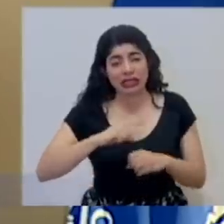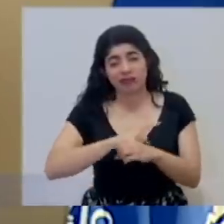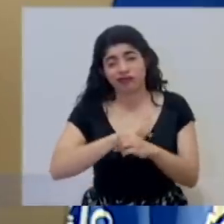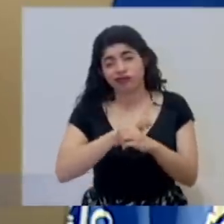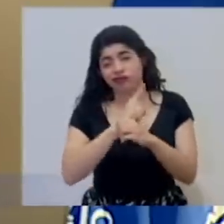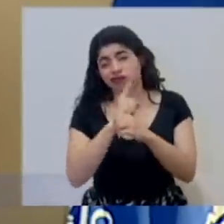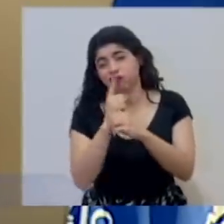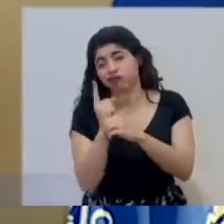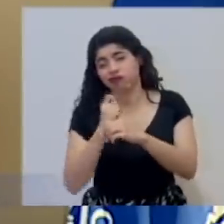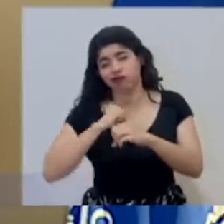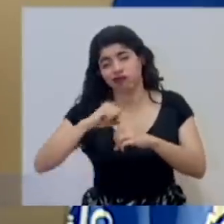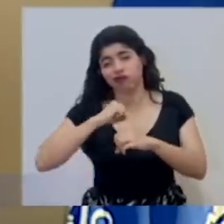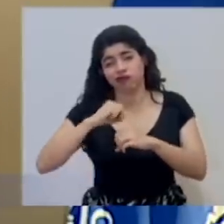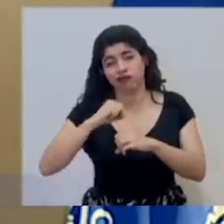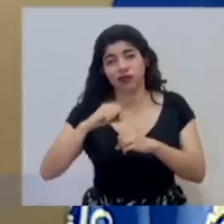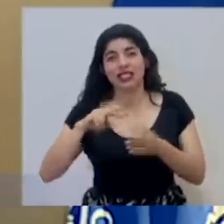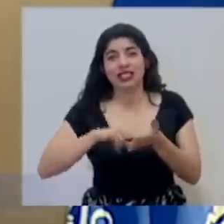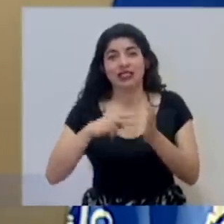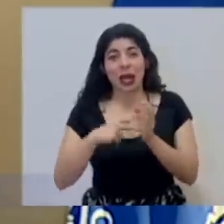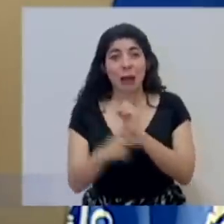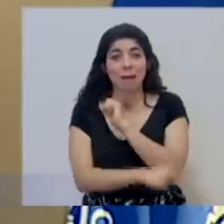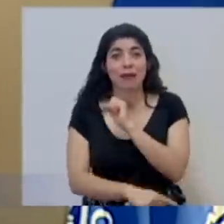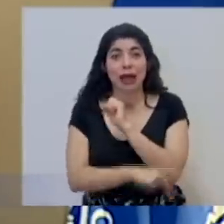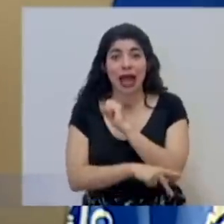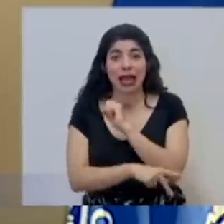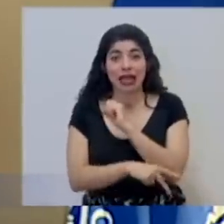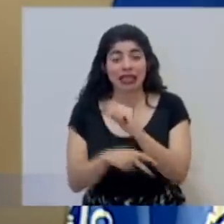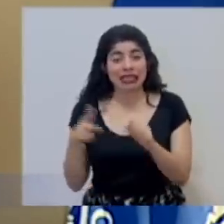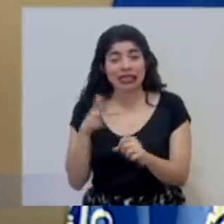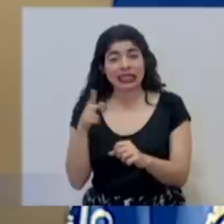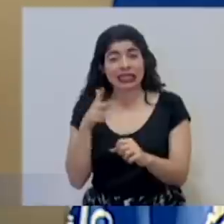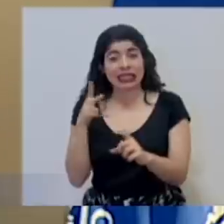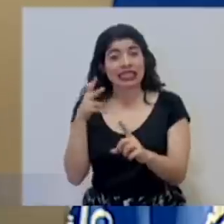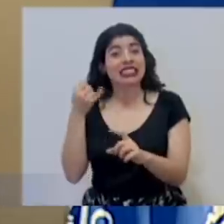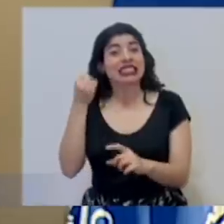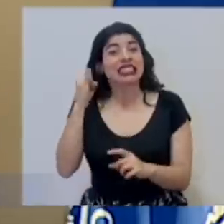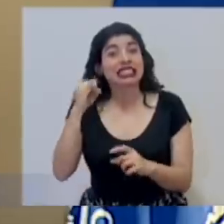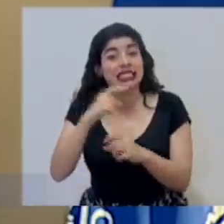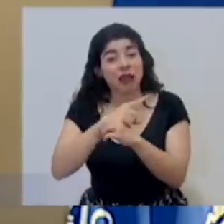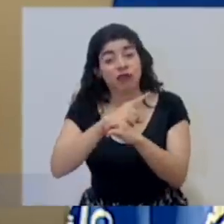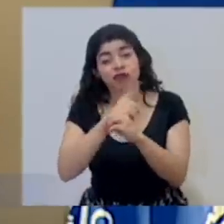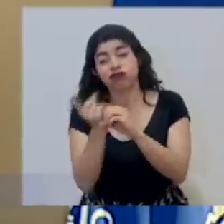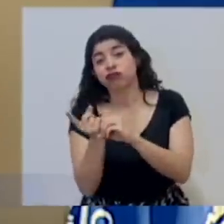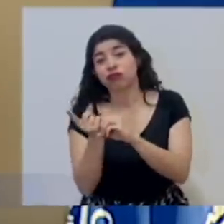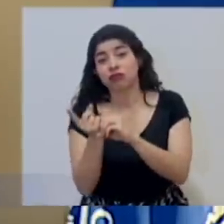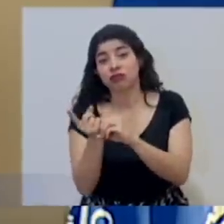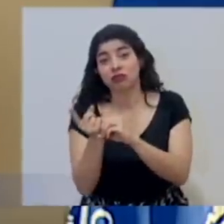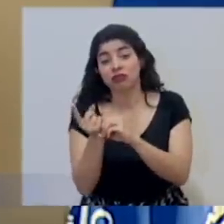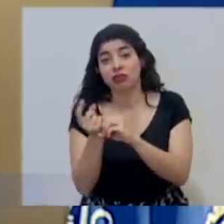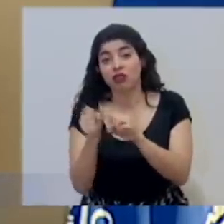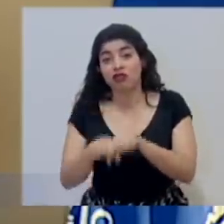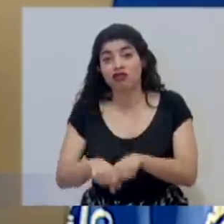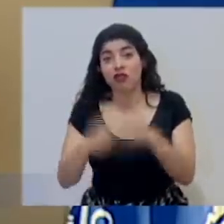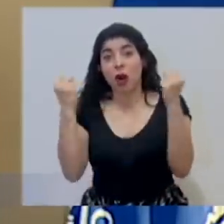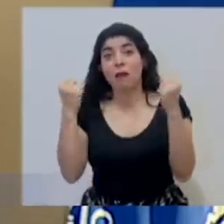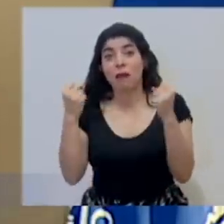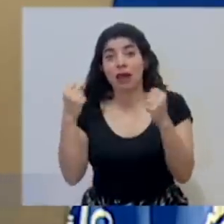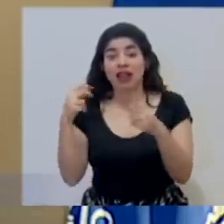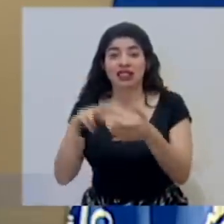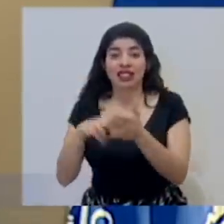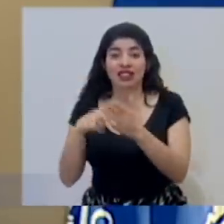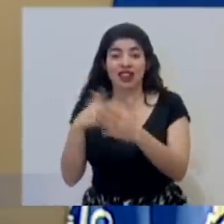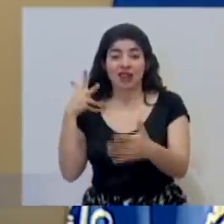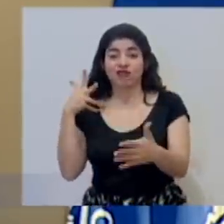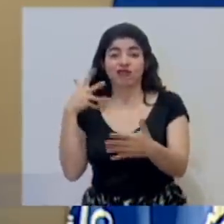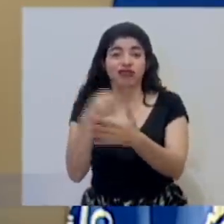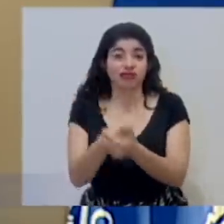ese acelerador de ese vehículo, que en este momento es el país, y que puede ser que si se rompe, va a haber justamente